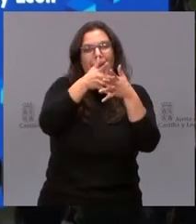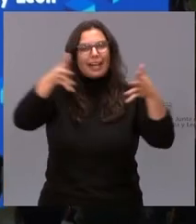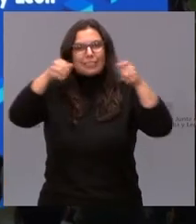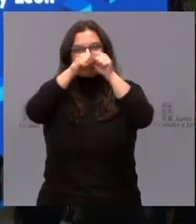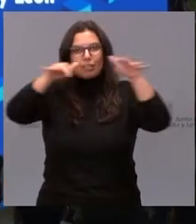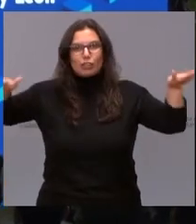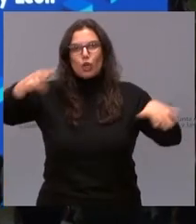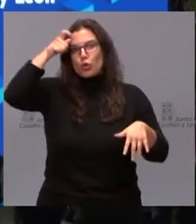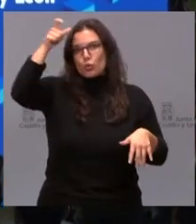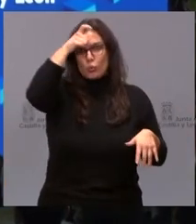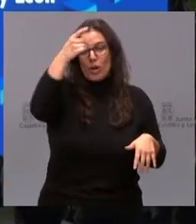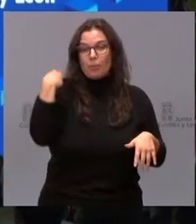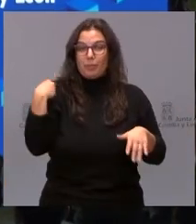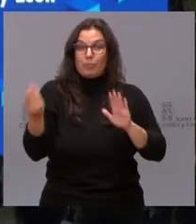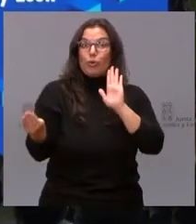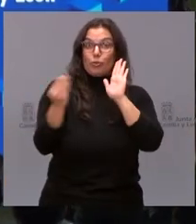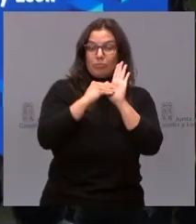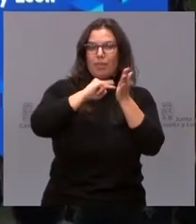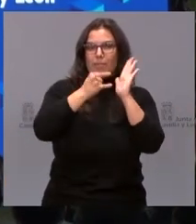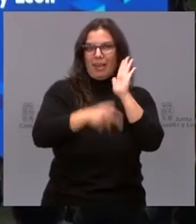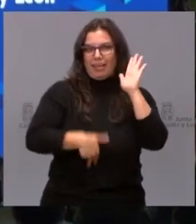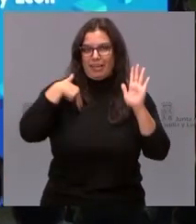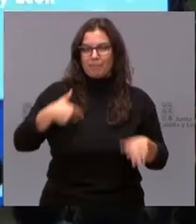Plan de Transformación de las Delegaciones Territoriales.